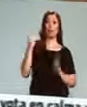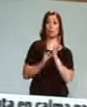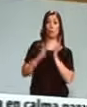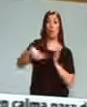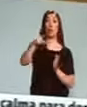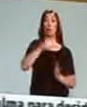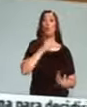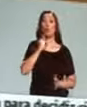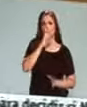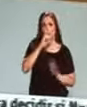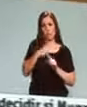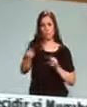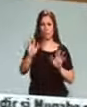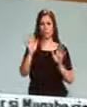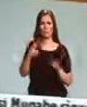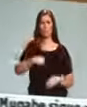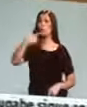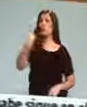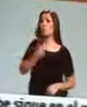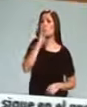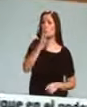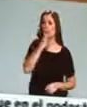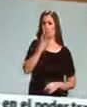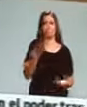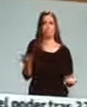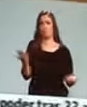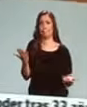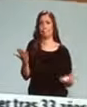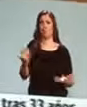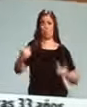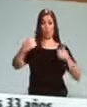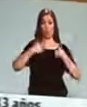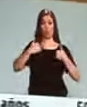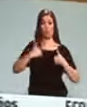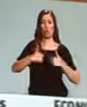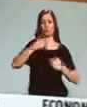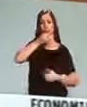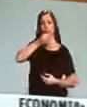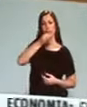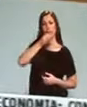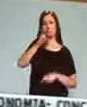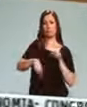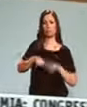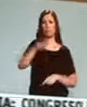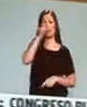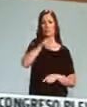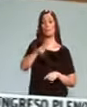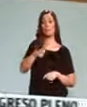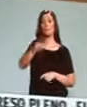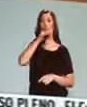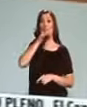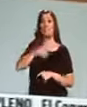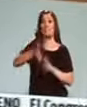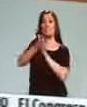gusten. Y digo esto, señorías, porque es imposible que yo pueda satisfacer a quienes proclaman de antemano